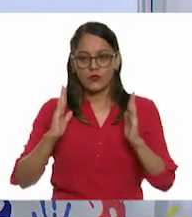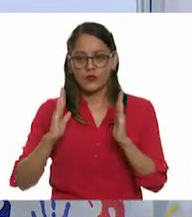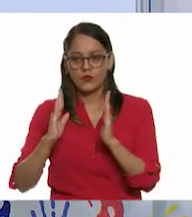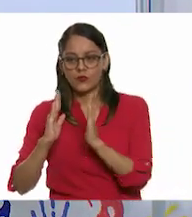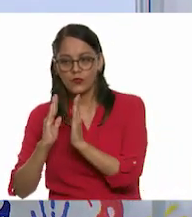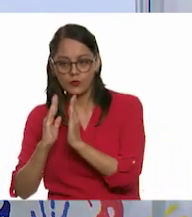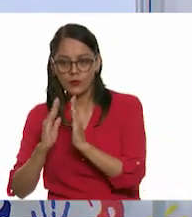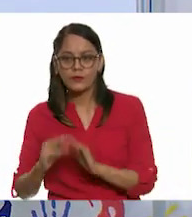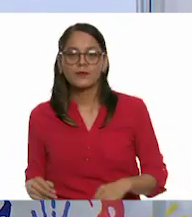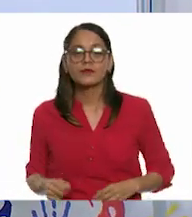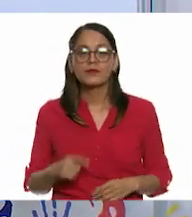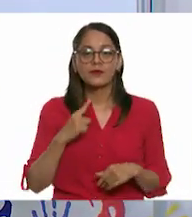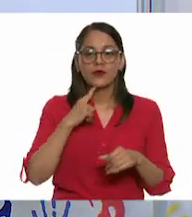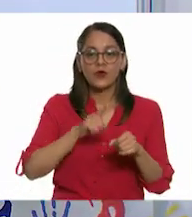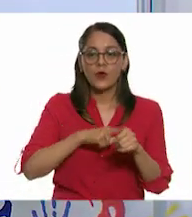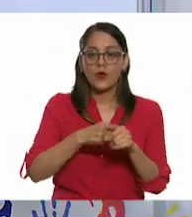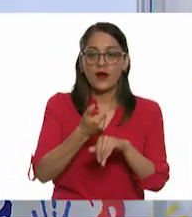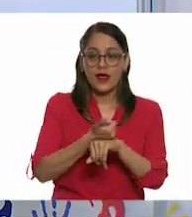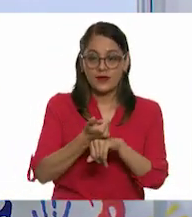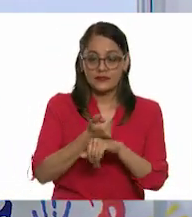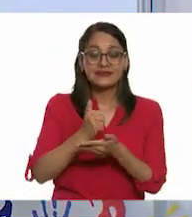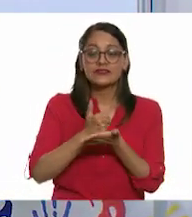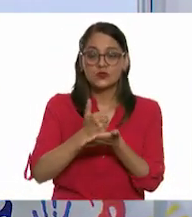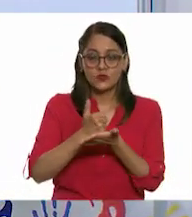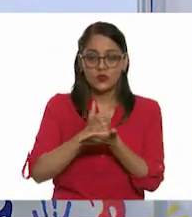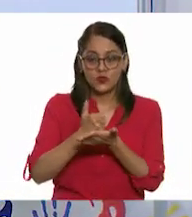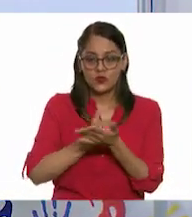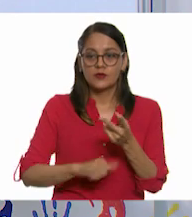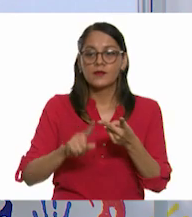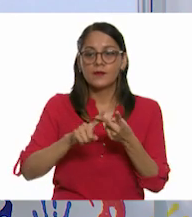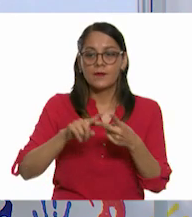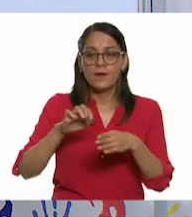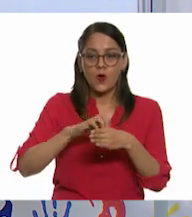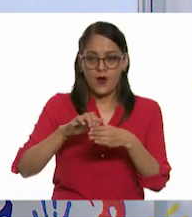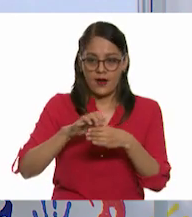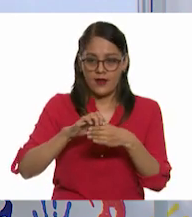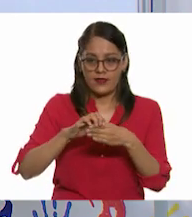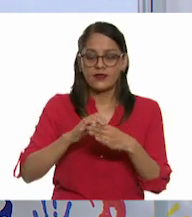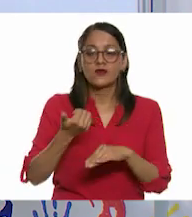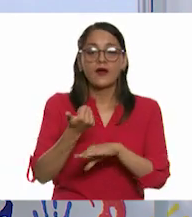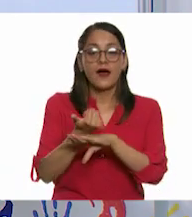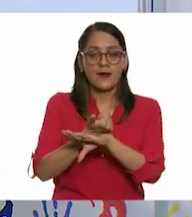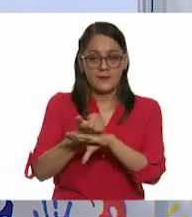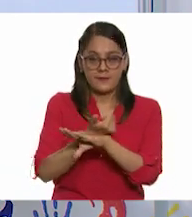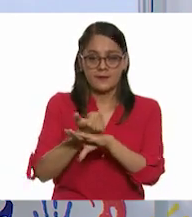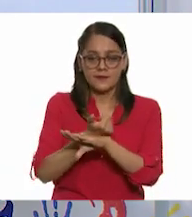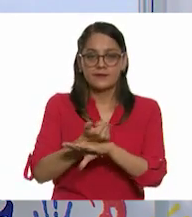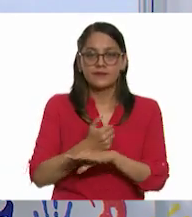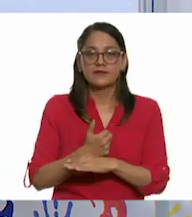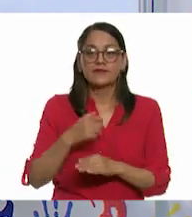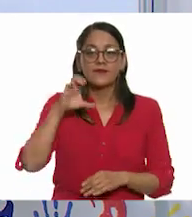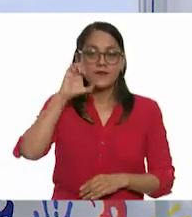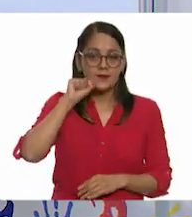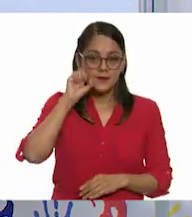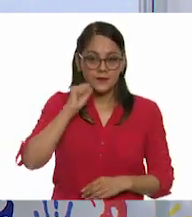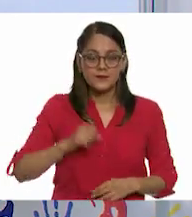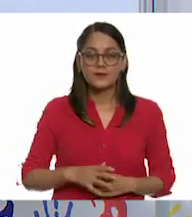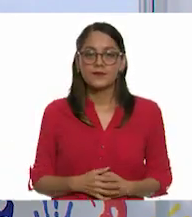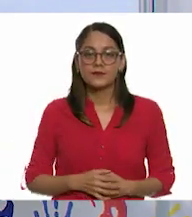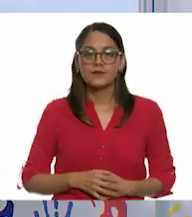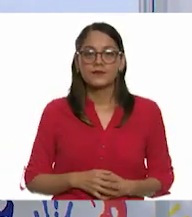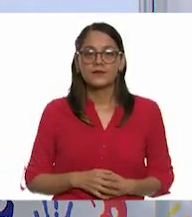azul, uno morado, amarillo, naranja y